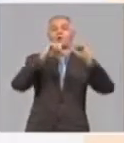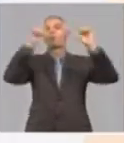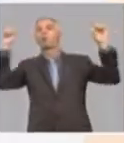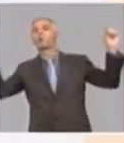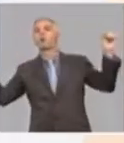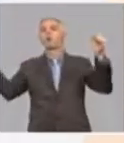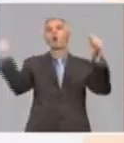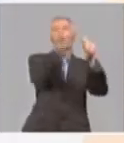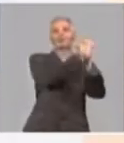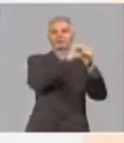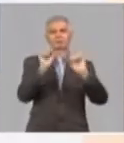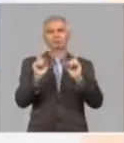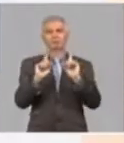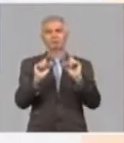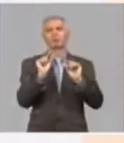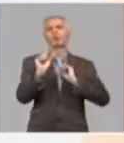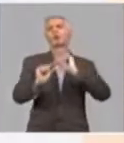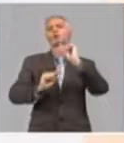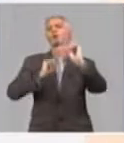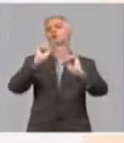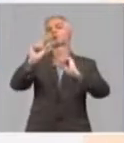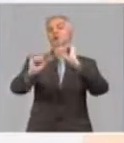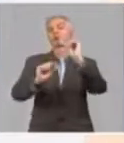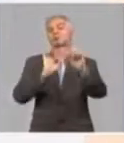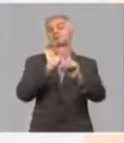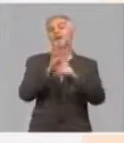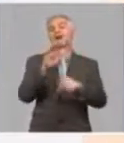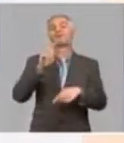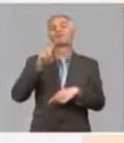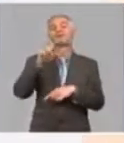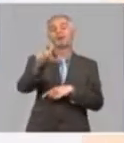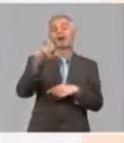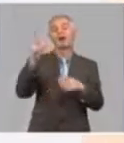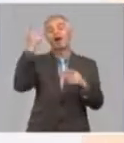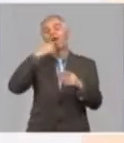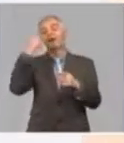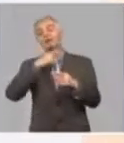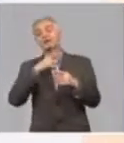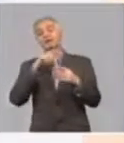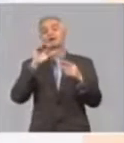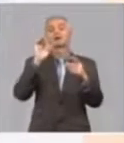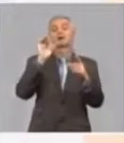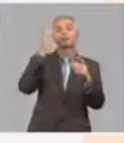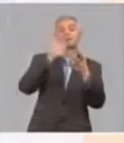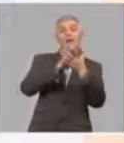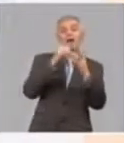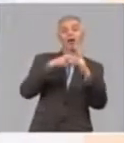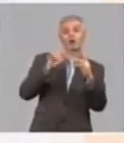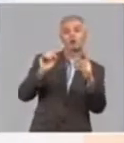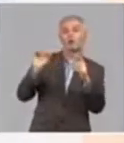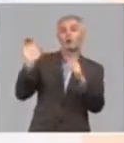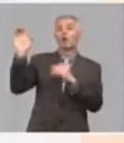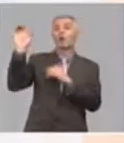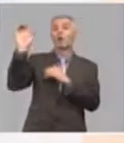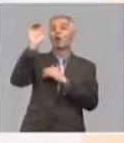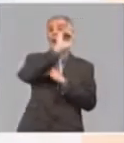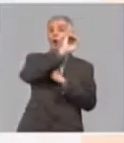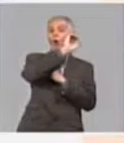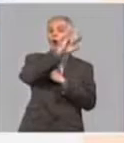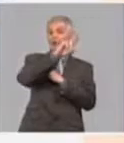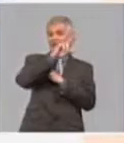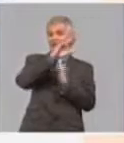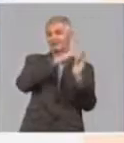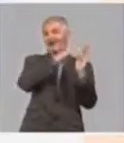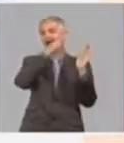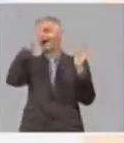se produce de forma progresiva a partir de finales de abril y principios de mayo, desde la zona oriental hacia la zona occidental. Y en